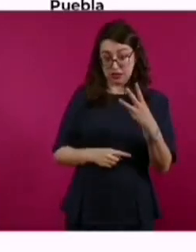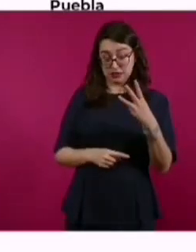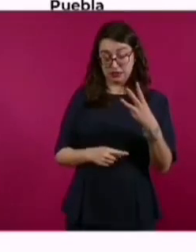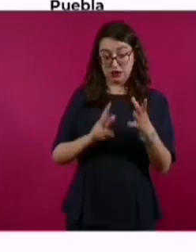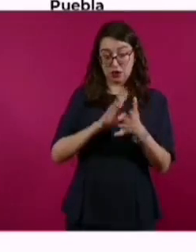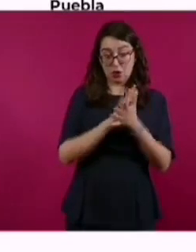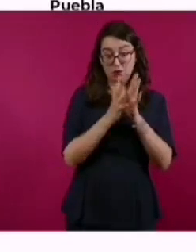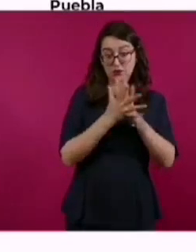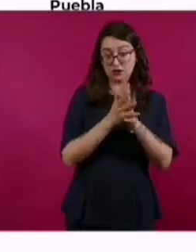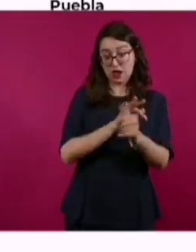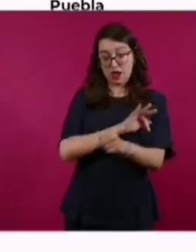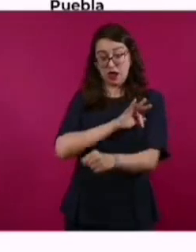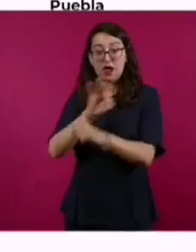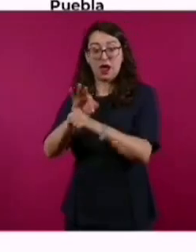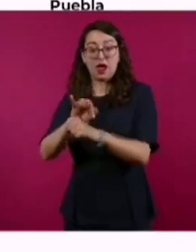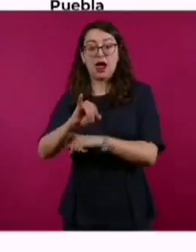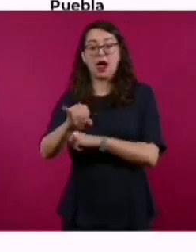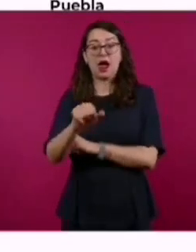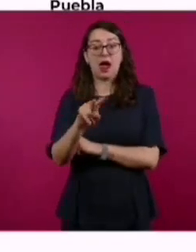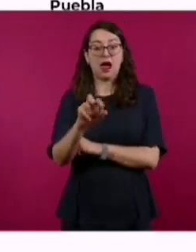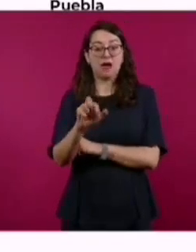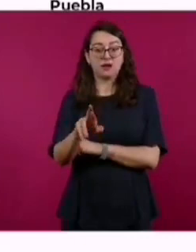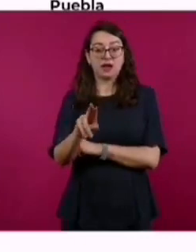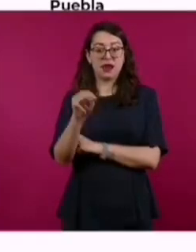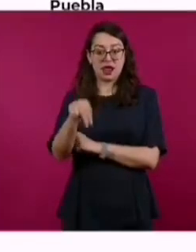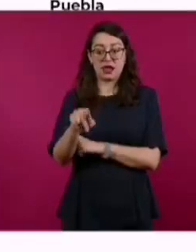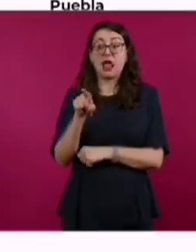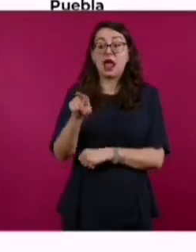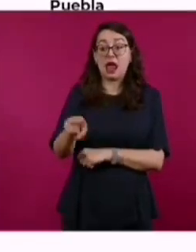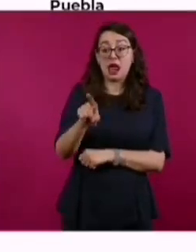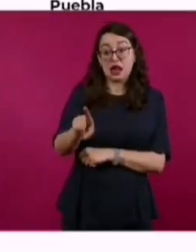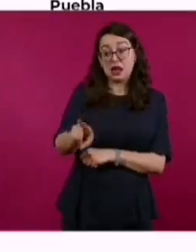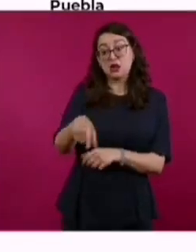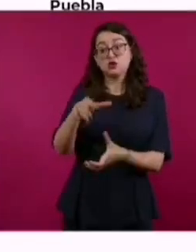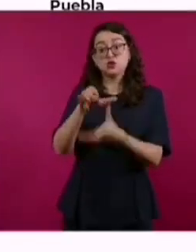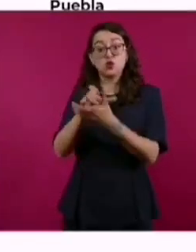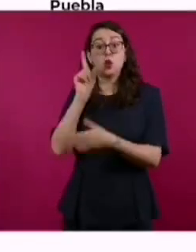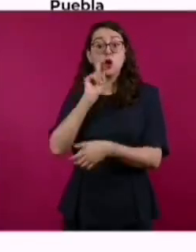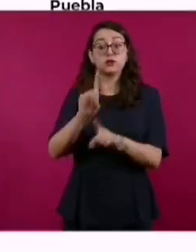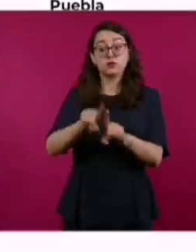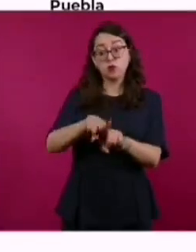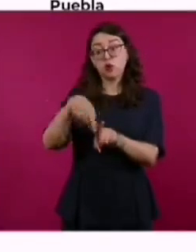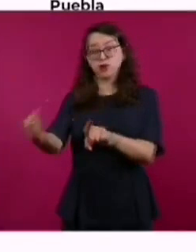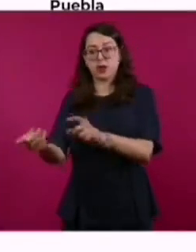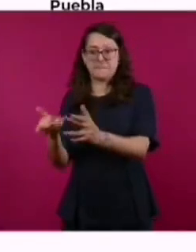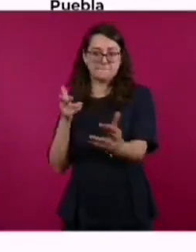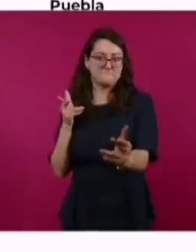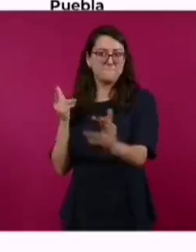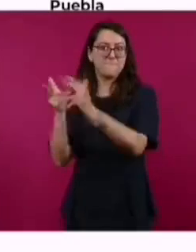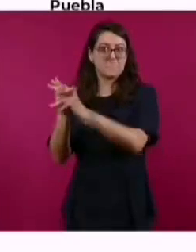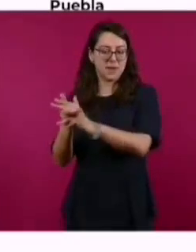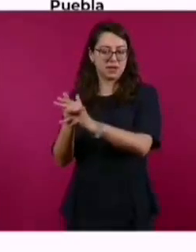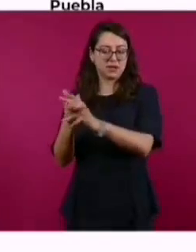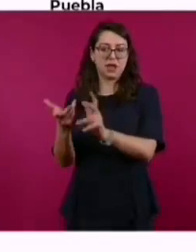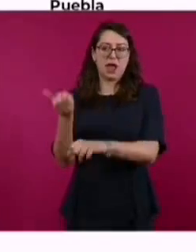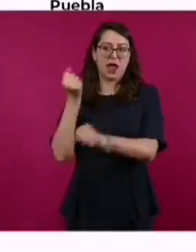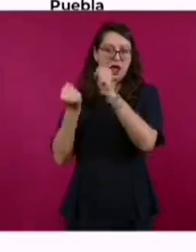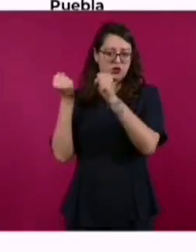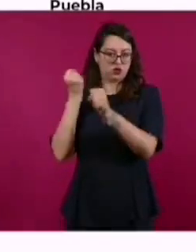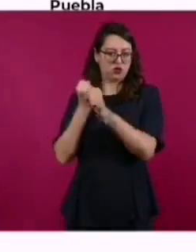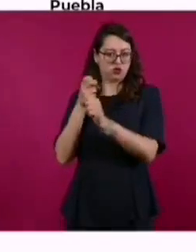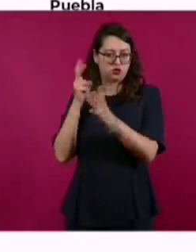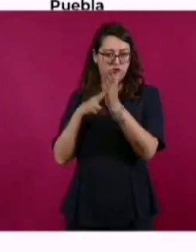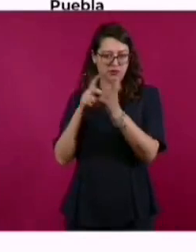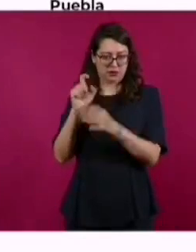beneficiado es Javier N., que fue progresado por feminicidio de su expareja Cecilia N., esto en mayo del